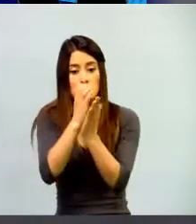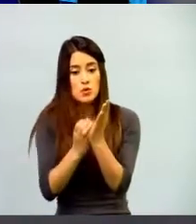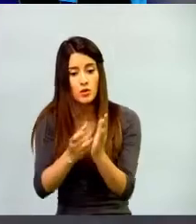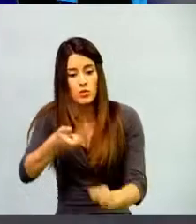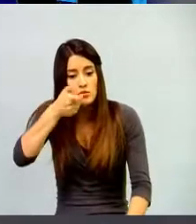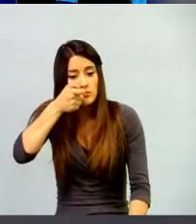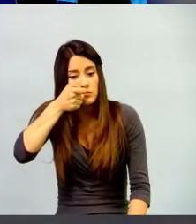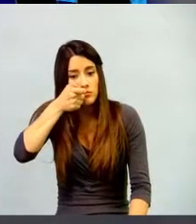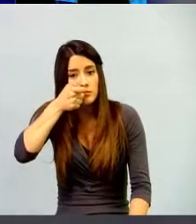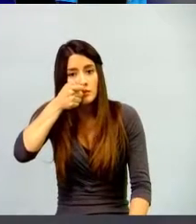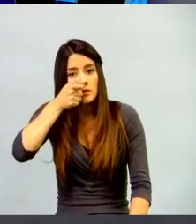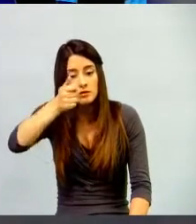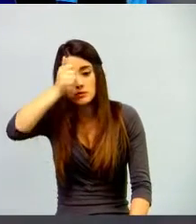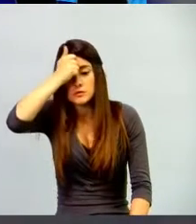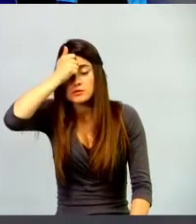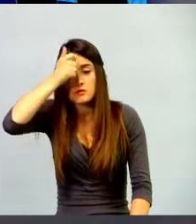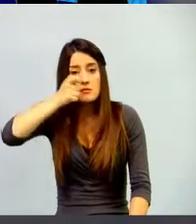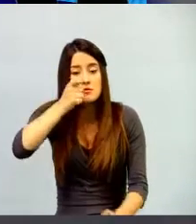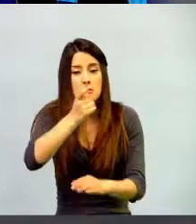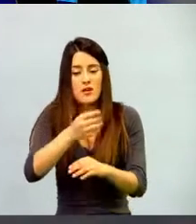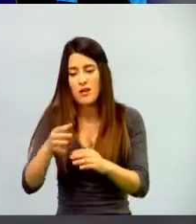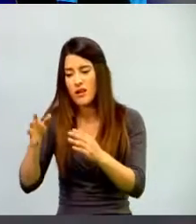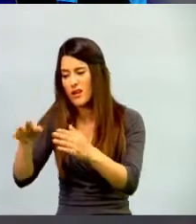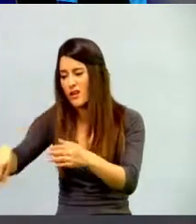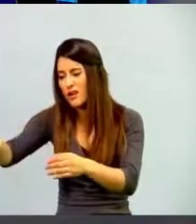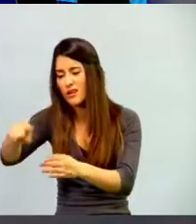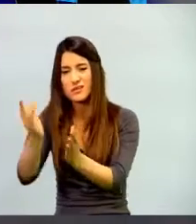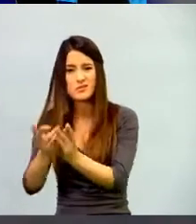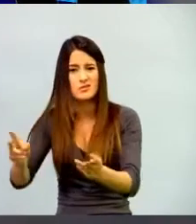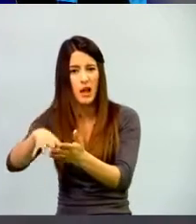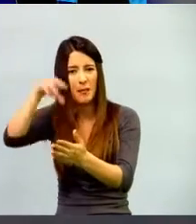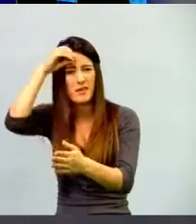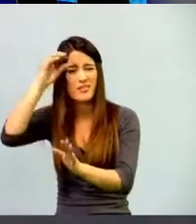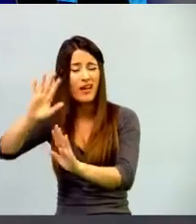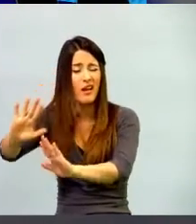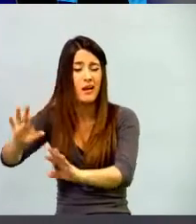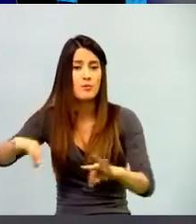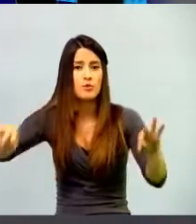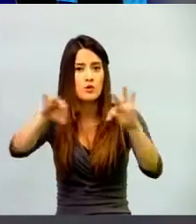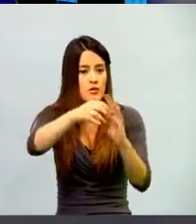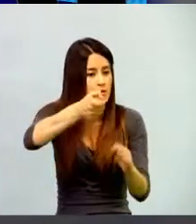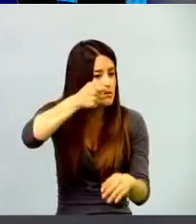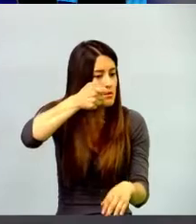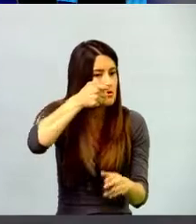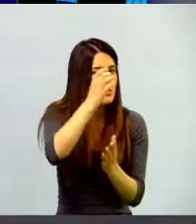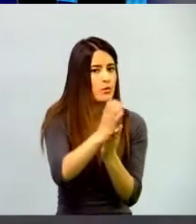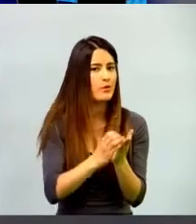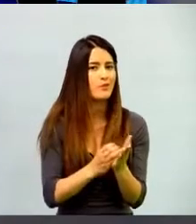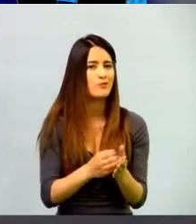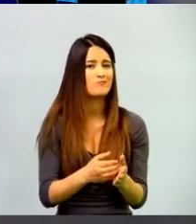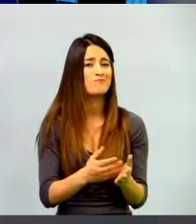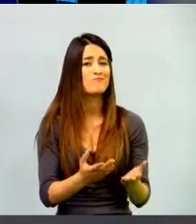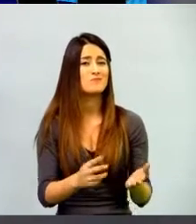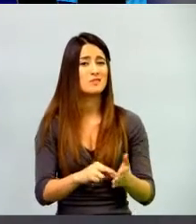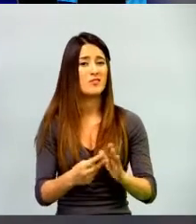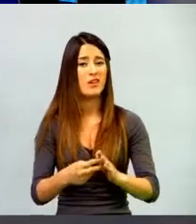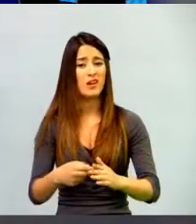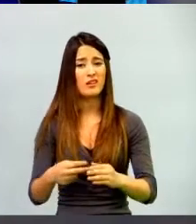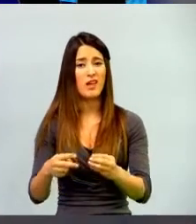currículos van a pesar más que el aprendizaje tácito de trabajar en equipo, pues es muy difícil que estas herramientas tengan